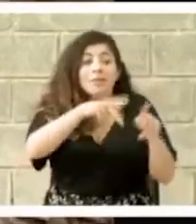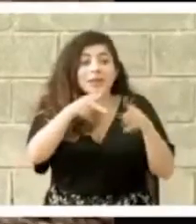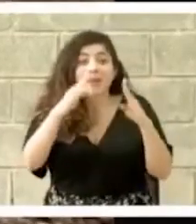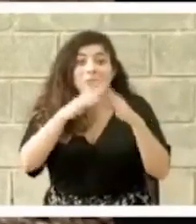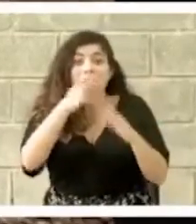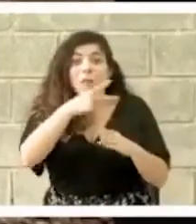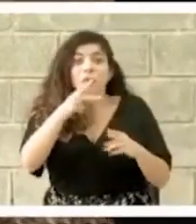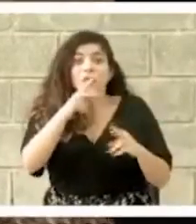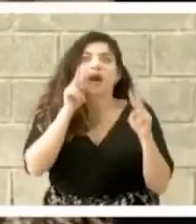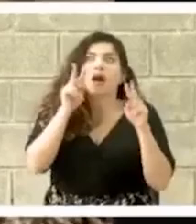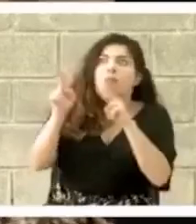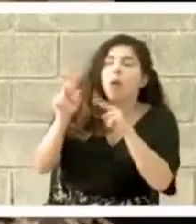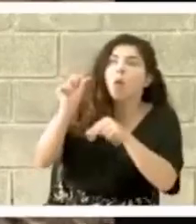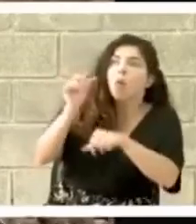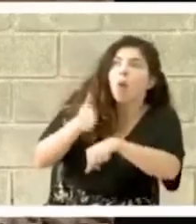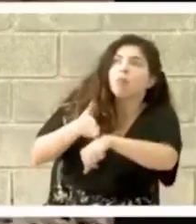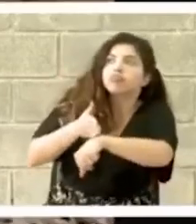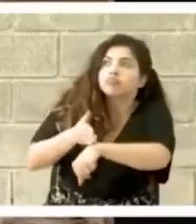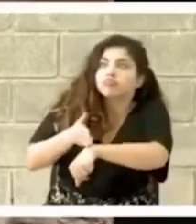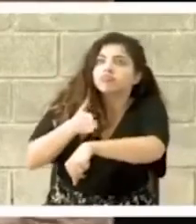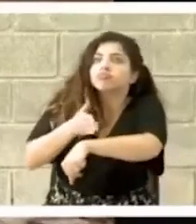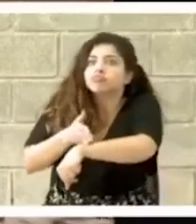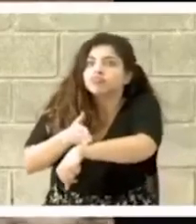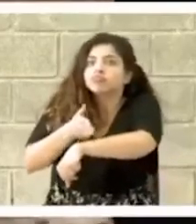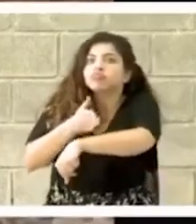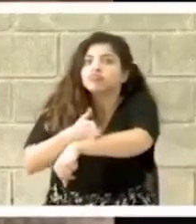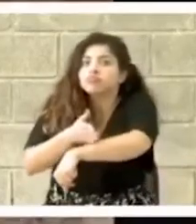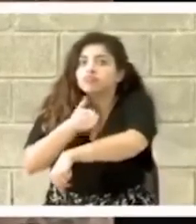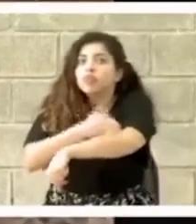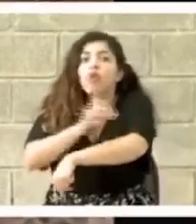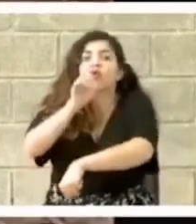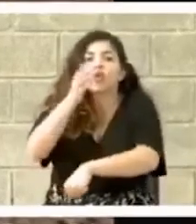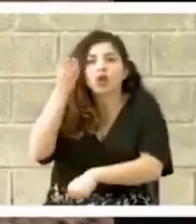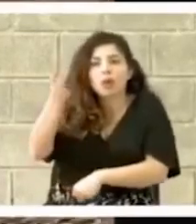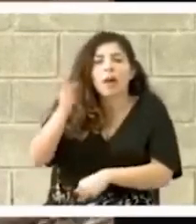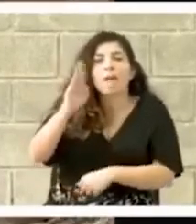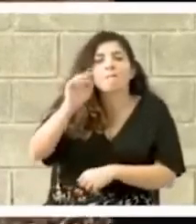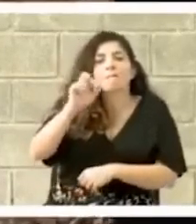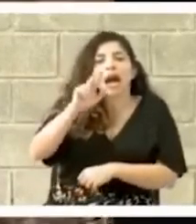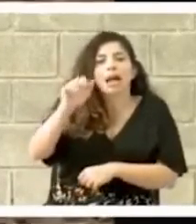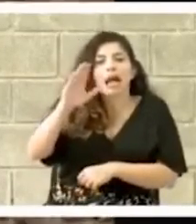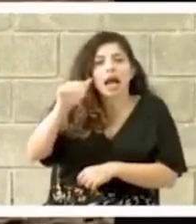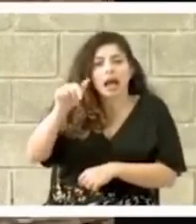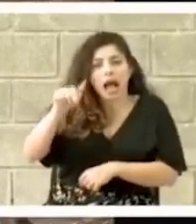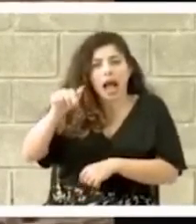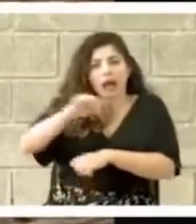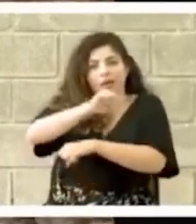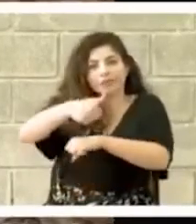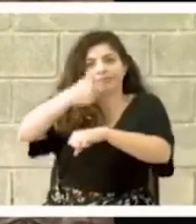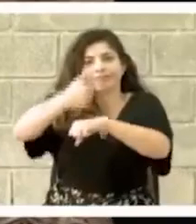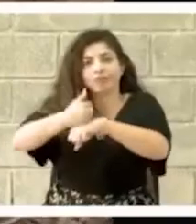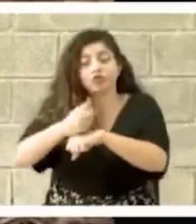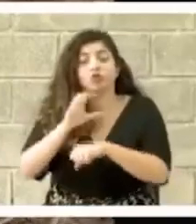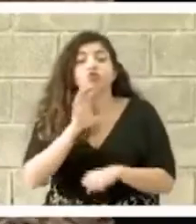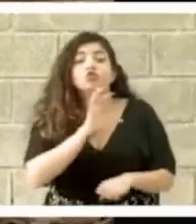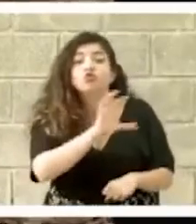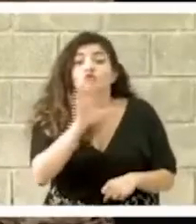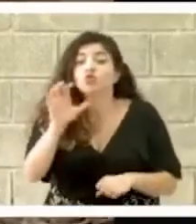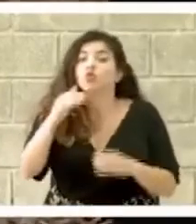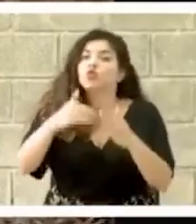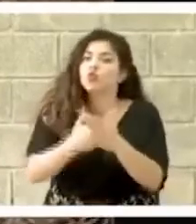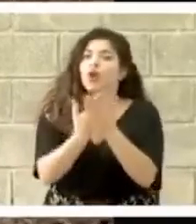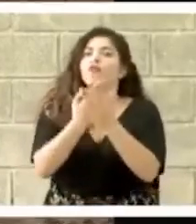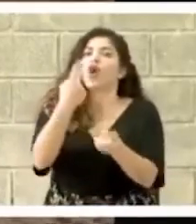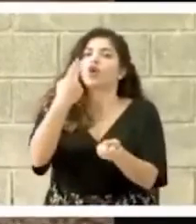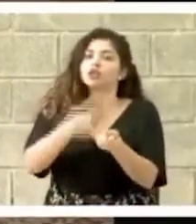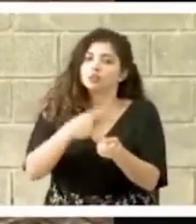puedan ver avance en la propiedad en Barranca, donde se va a ubicar su nuevo